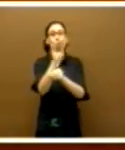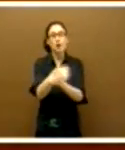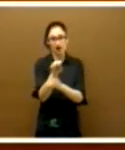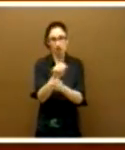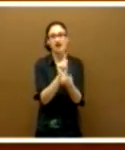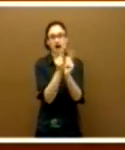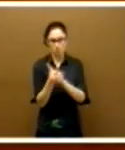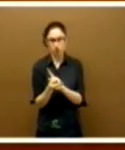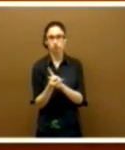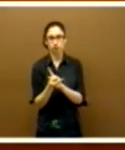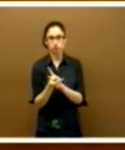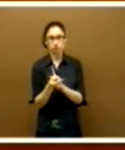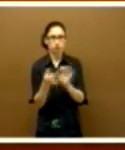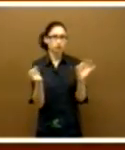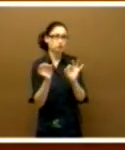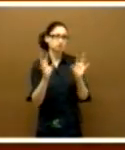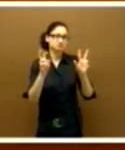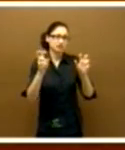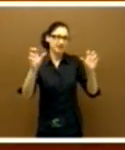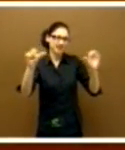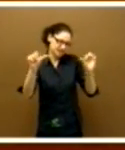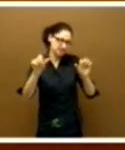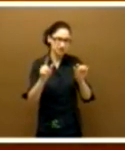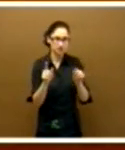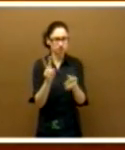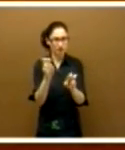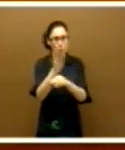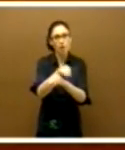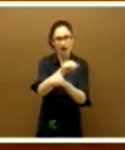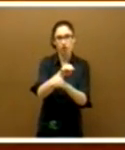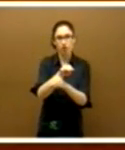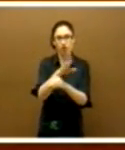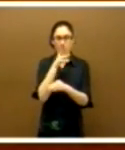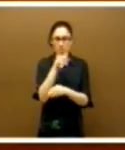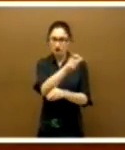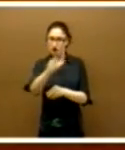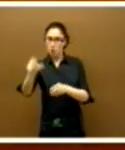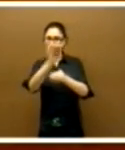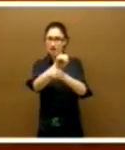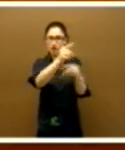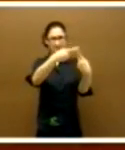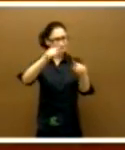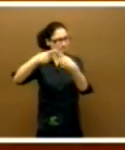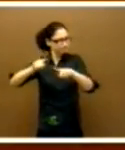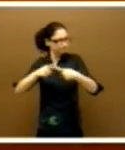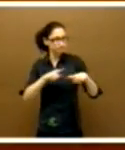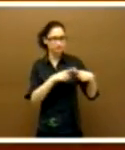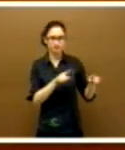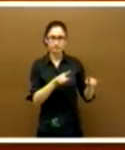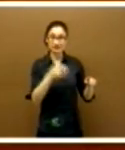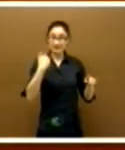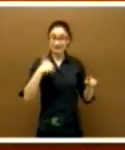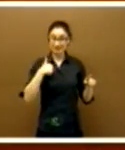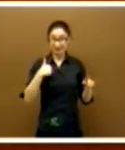o la crisis que ha habido en los cuidados. Se han diversificado los cuidadores y se ha incorporado el Estado